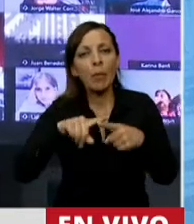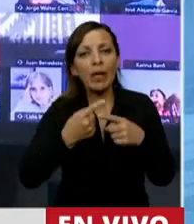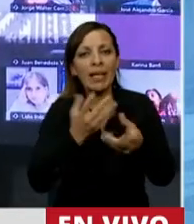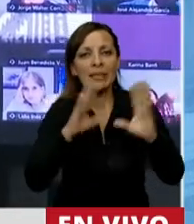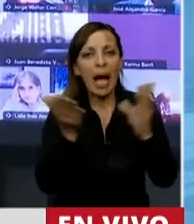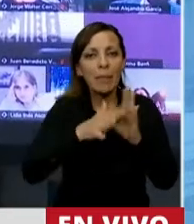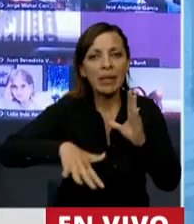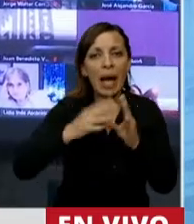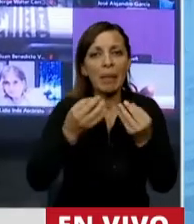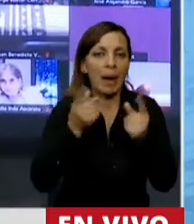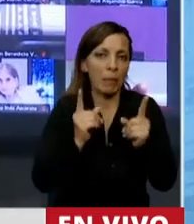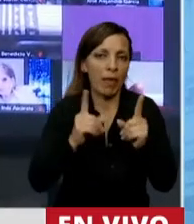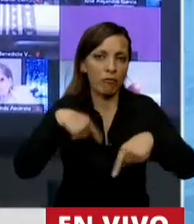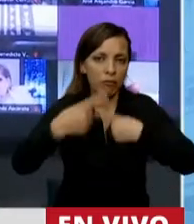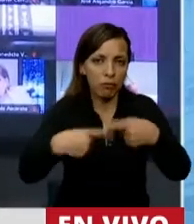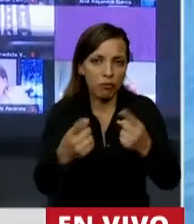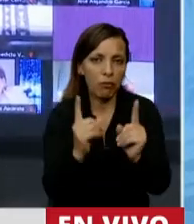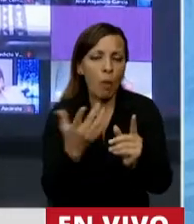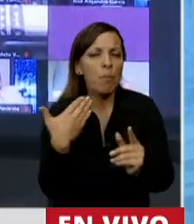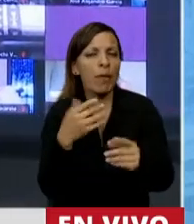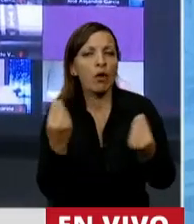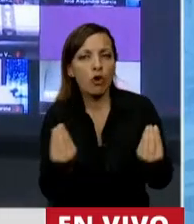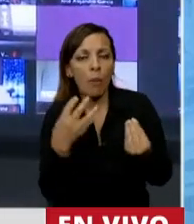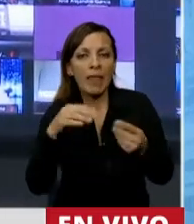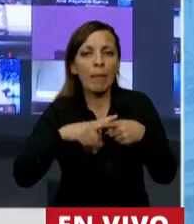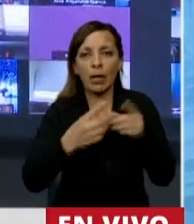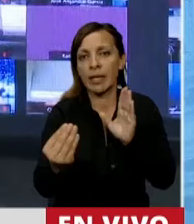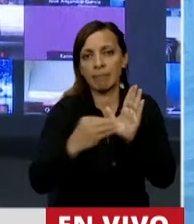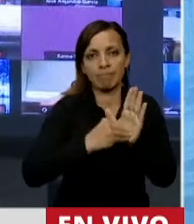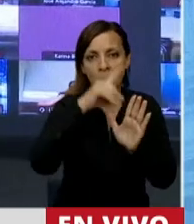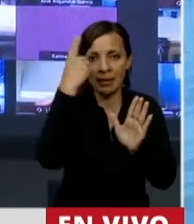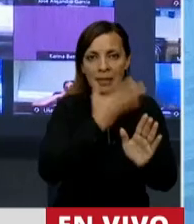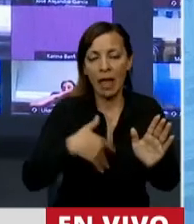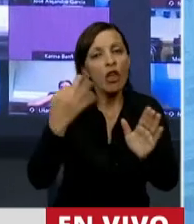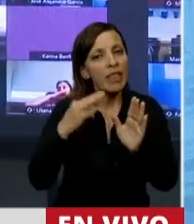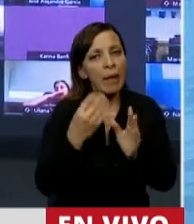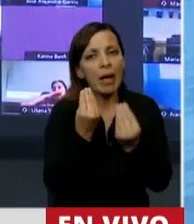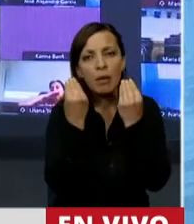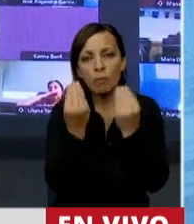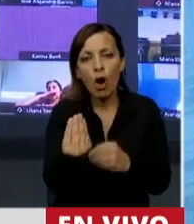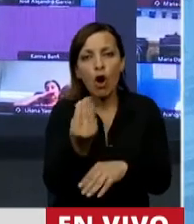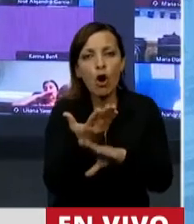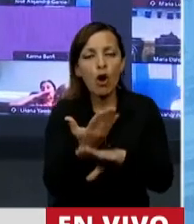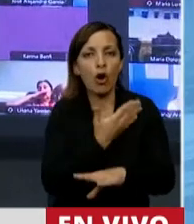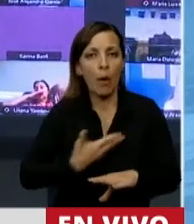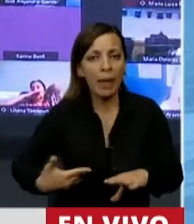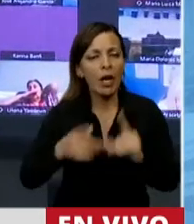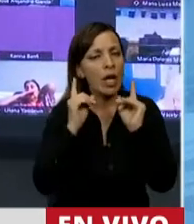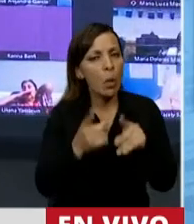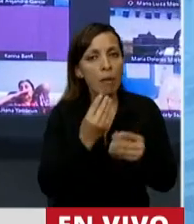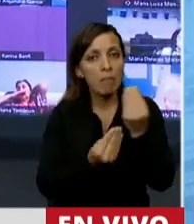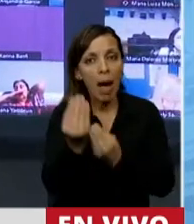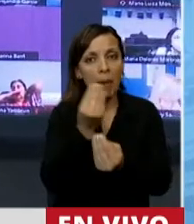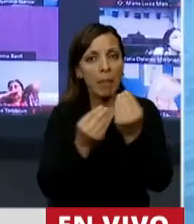para que sean efectivas, para que duren, para que se sostengan, tienen que ser políticas de Estado, tienen que atravesar los distintos gobiernos. Por eso, porque nuestra